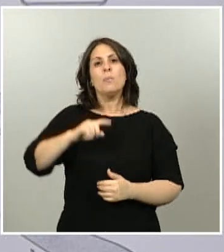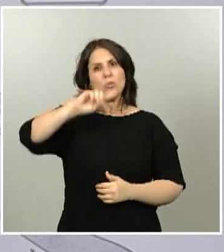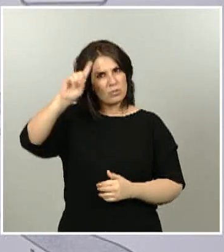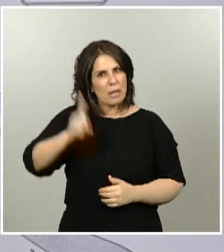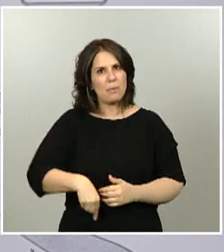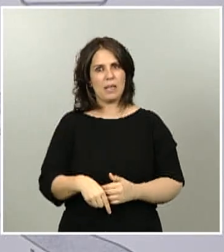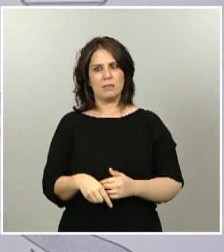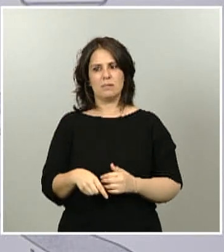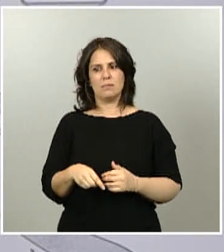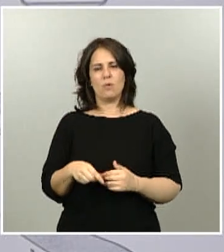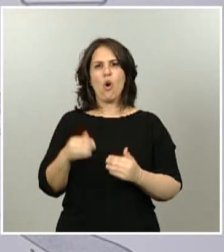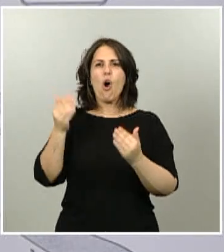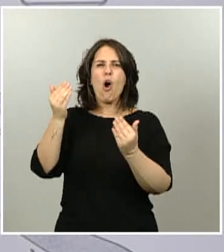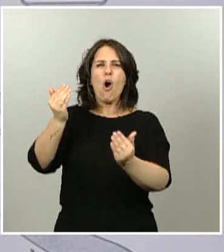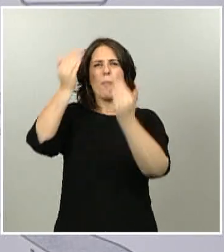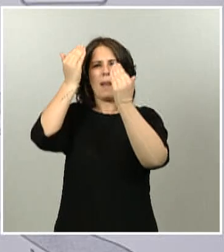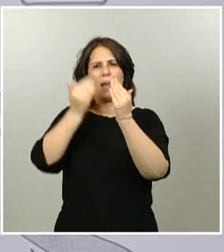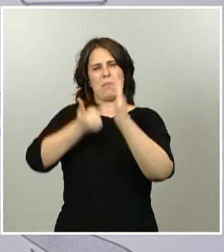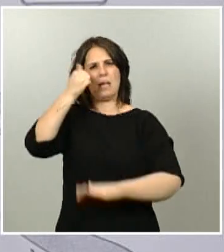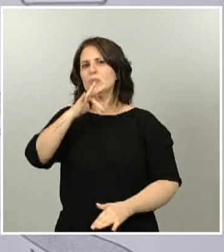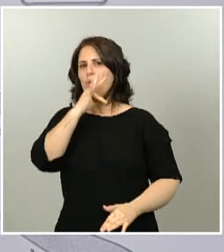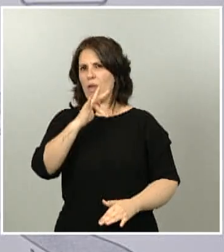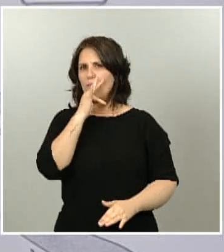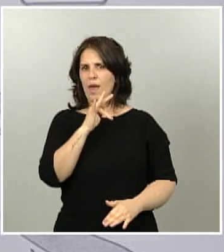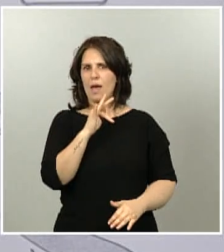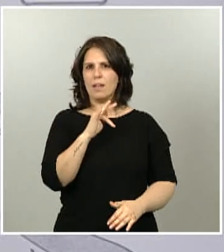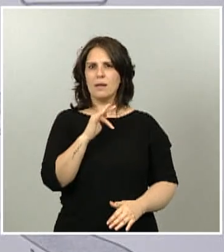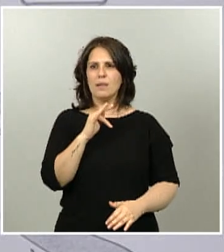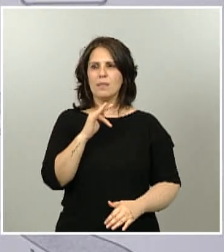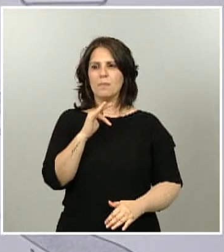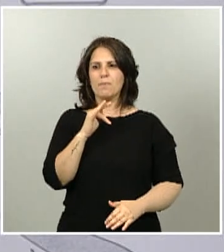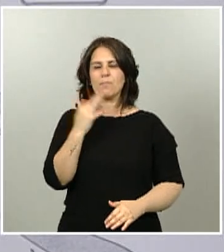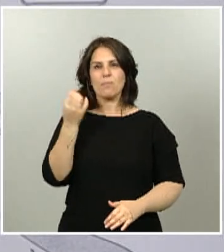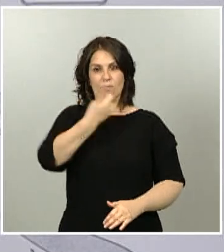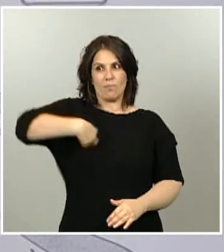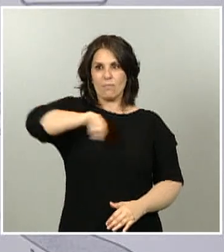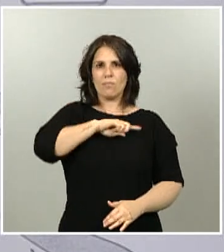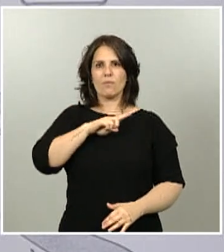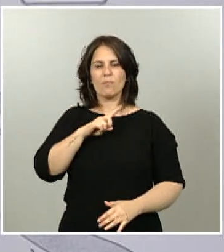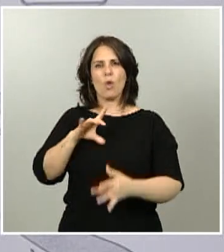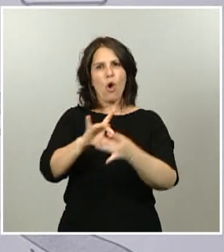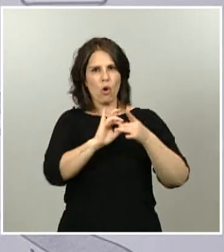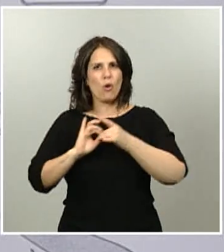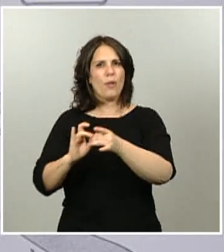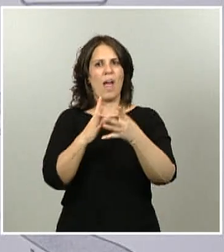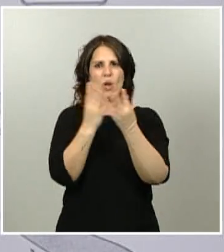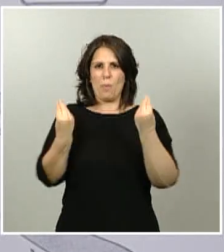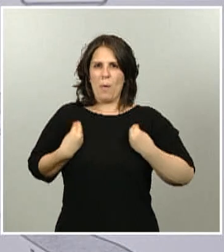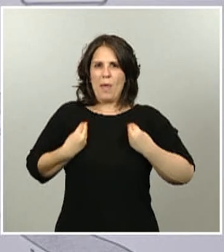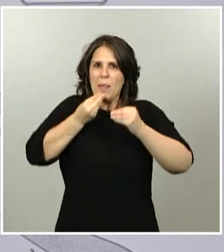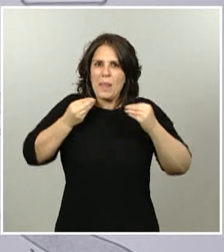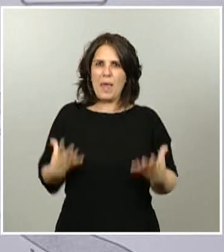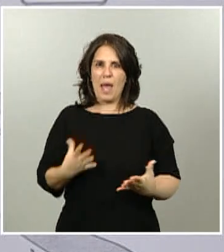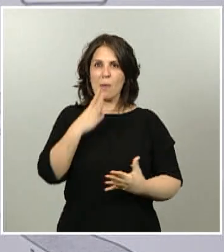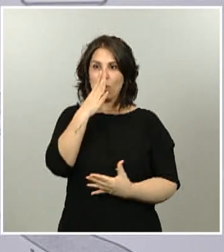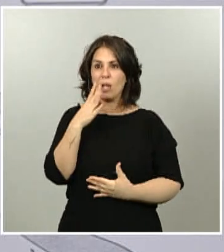un homenaje aún mayor. Merecen nuestra convivencia y nuestra concordia. Perdieron la vida quejados del mismo mal y vivieron sus